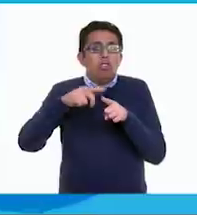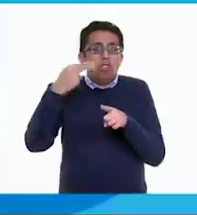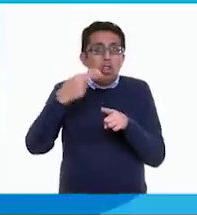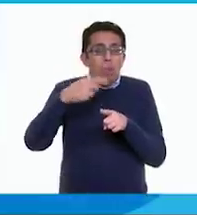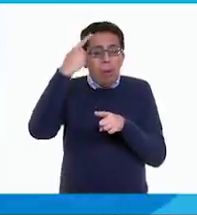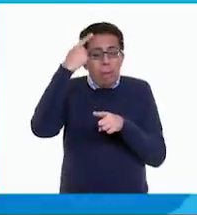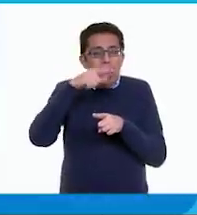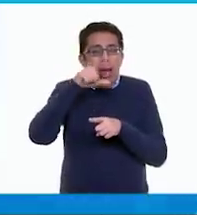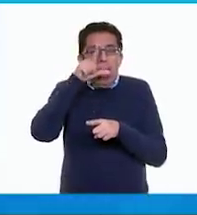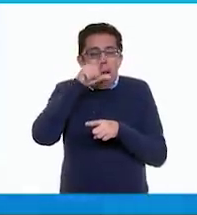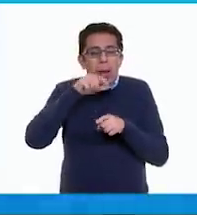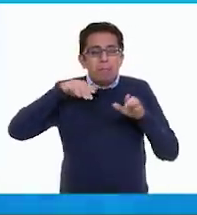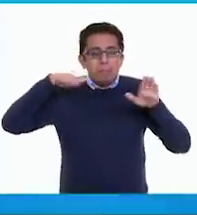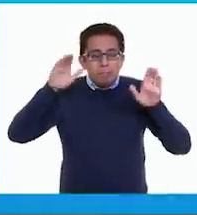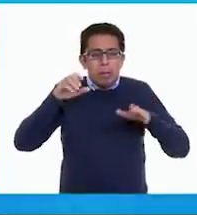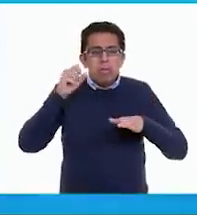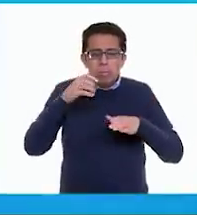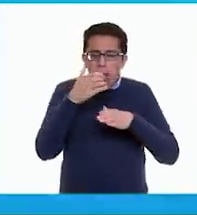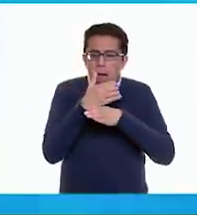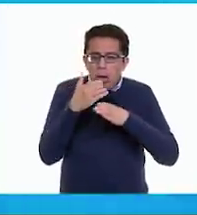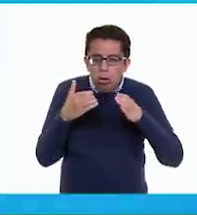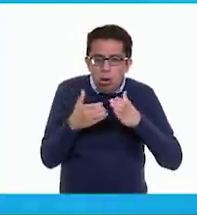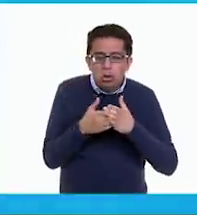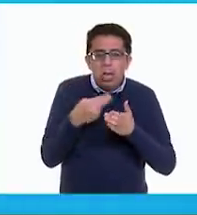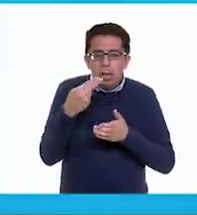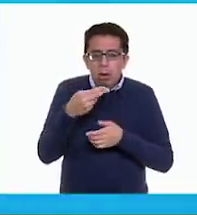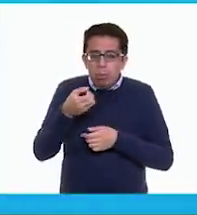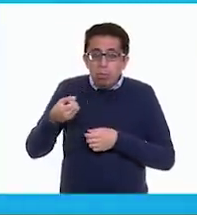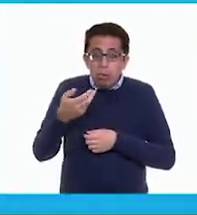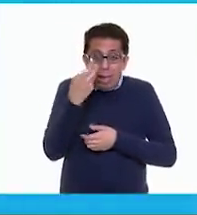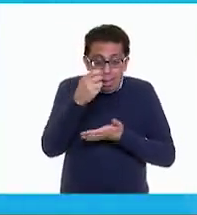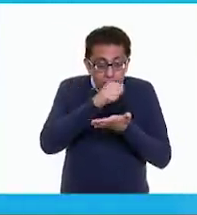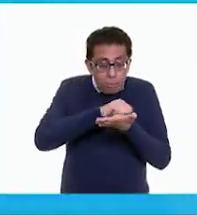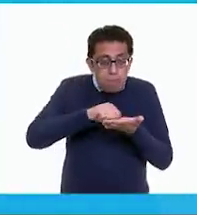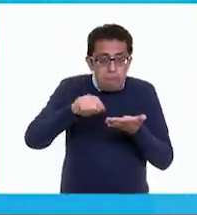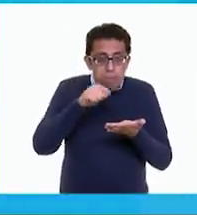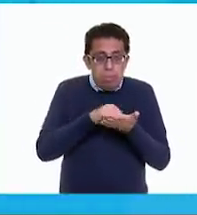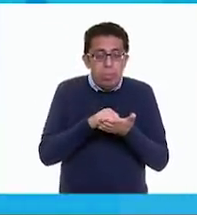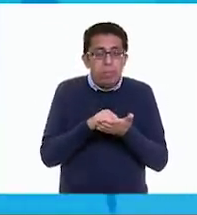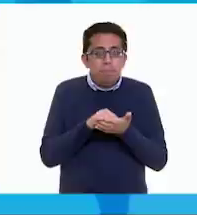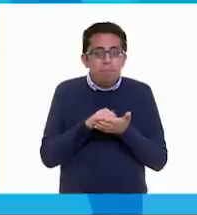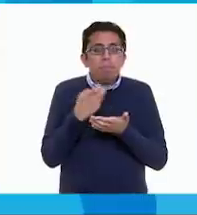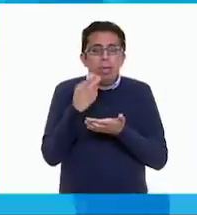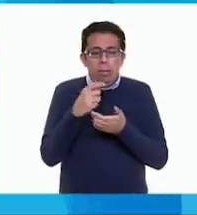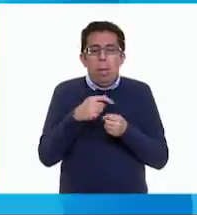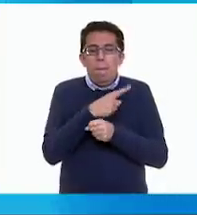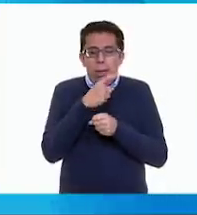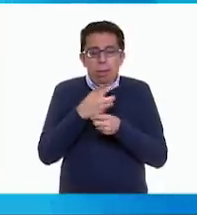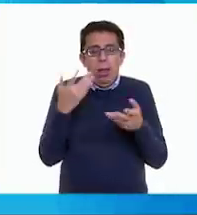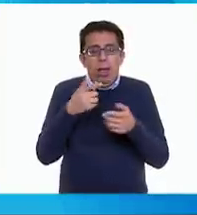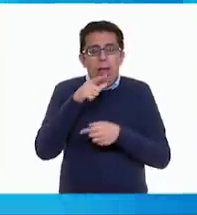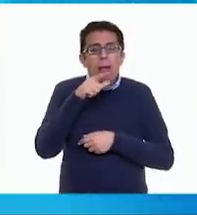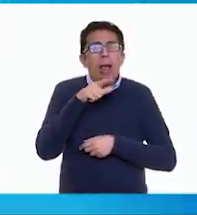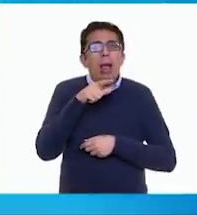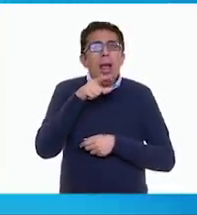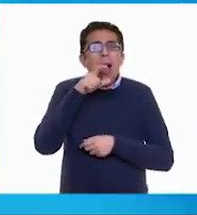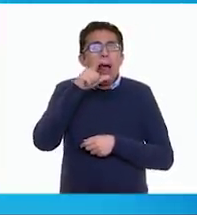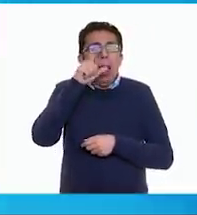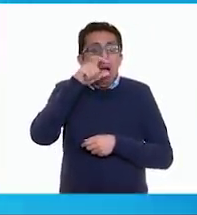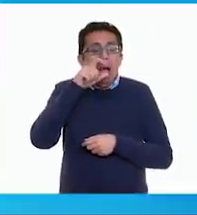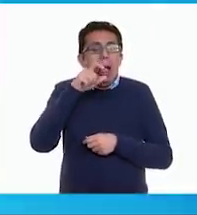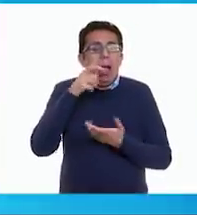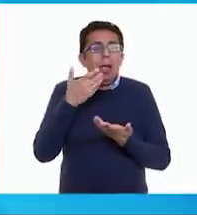y al objeto ilustrado. En este caso vamos a ir con el ave y se llama...